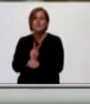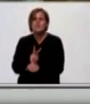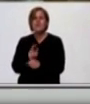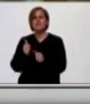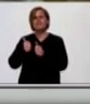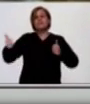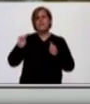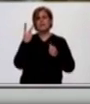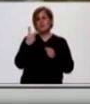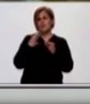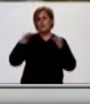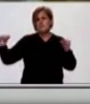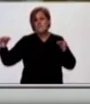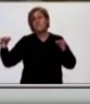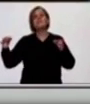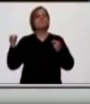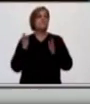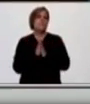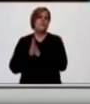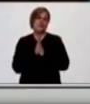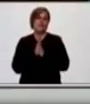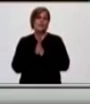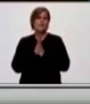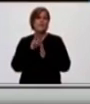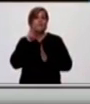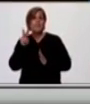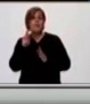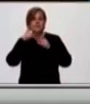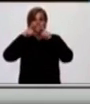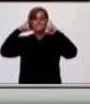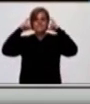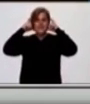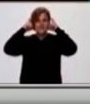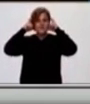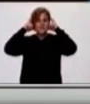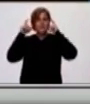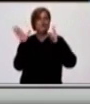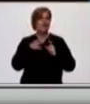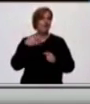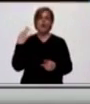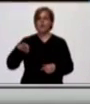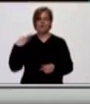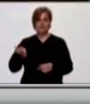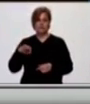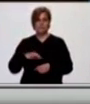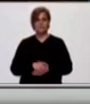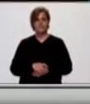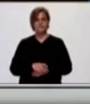distancia de dos metros, por favor. Y lo hemos visto mejor este fin de semana. El uso del barbijo obligatorio.